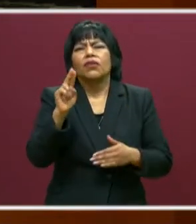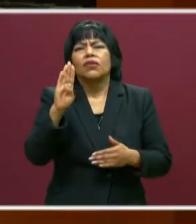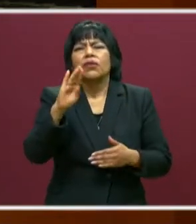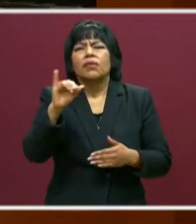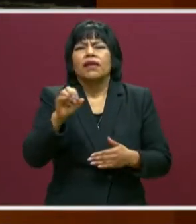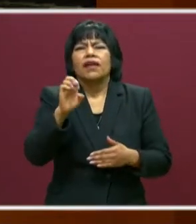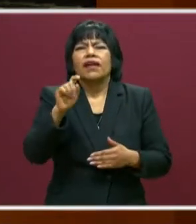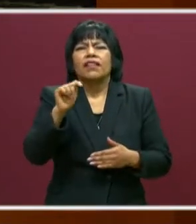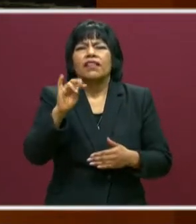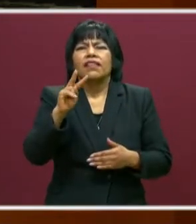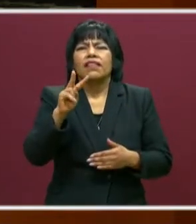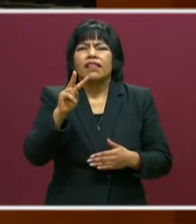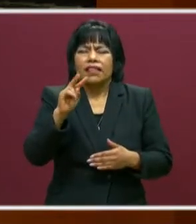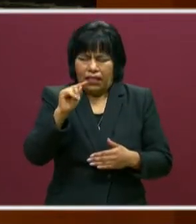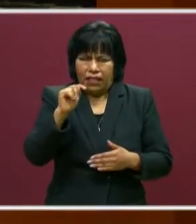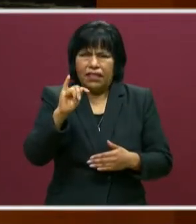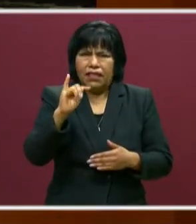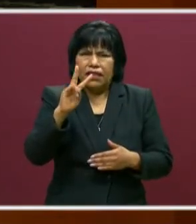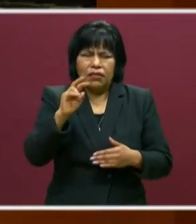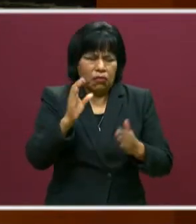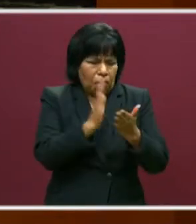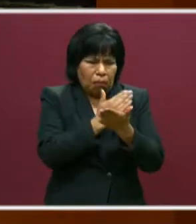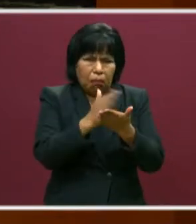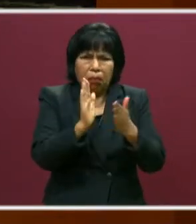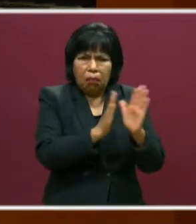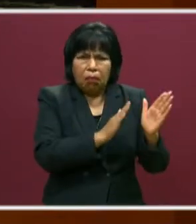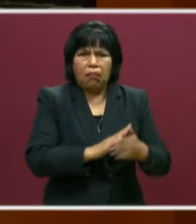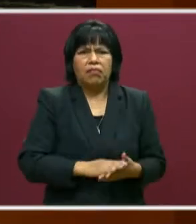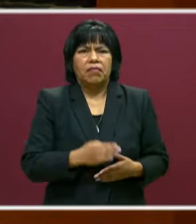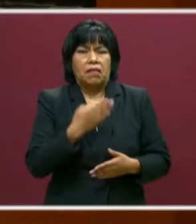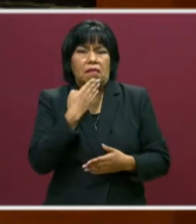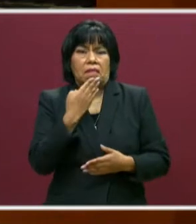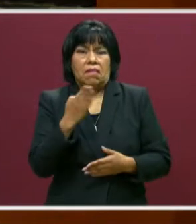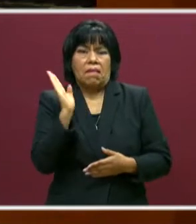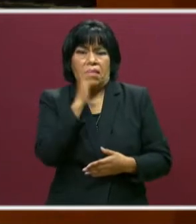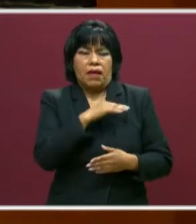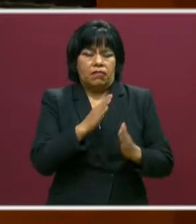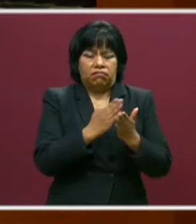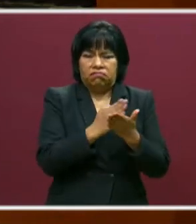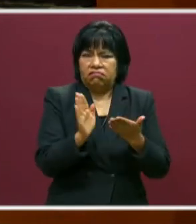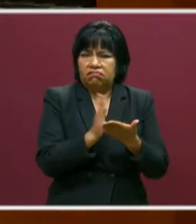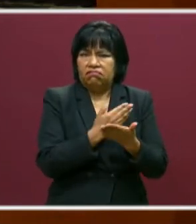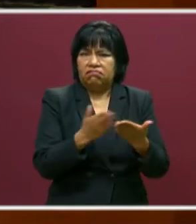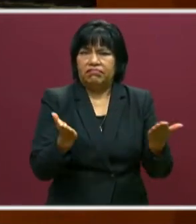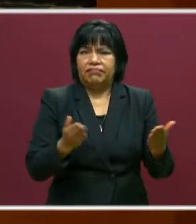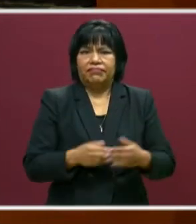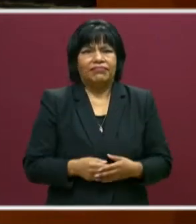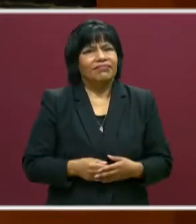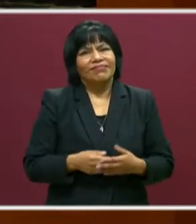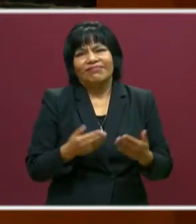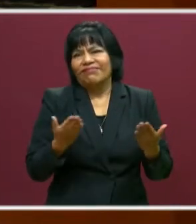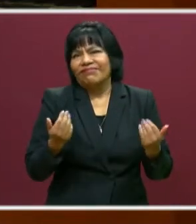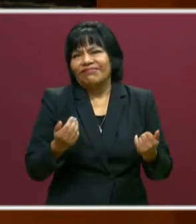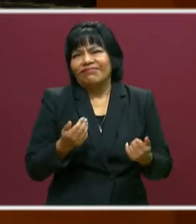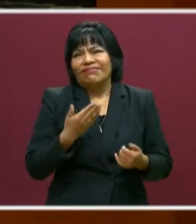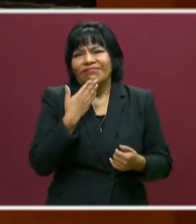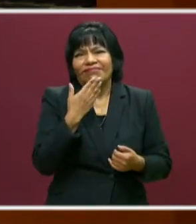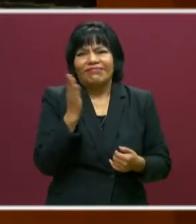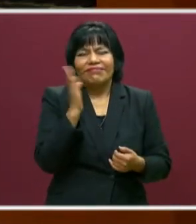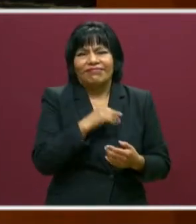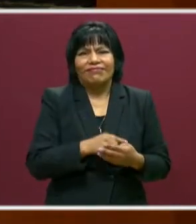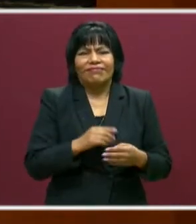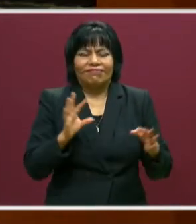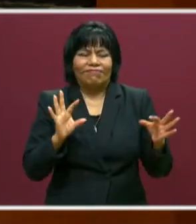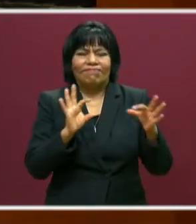separamos bueno-malo, cuando en realidad no existe totalmente lo bueno ni lo malo, sino es una